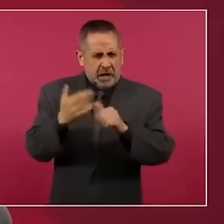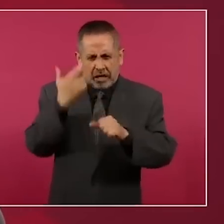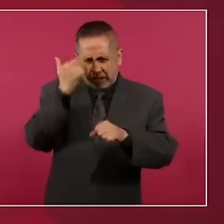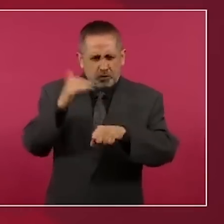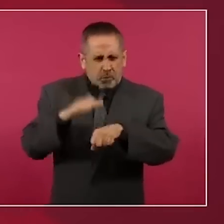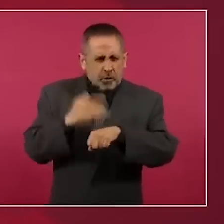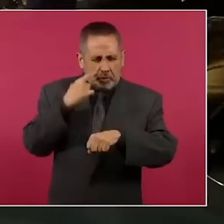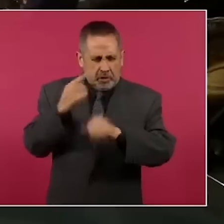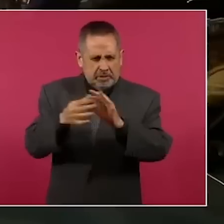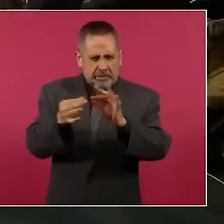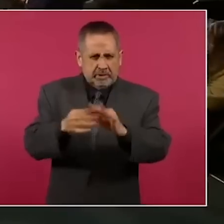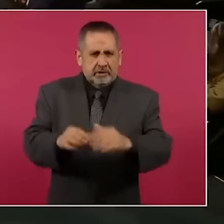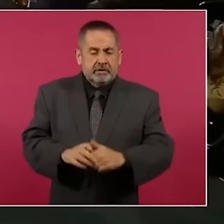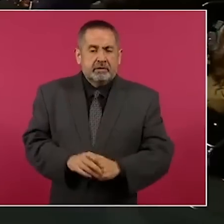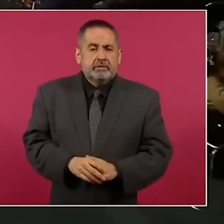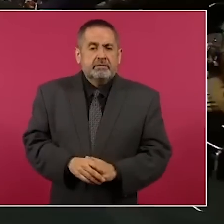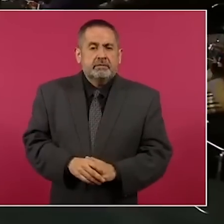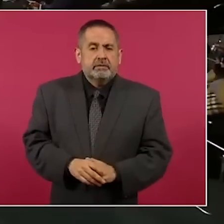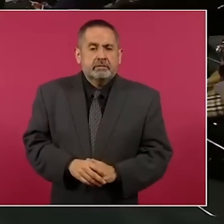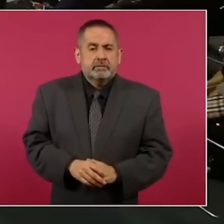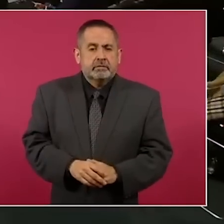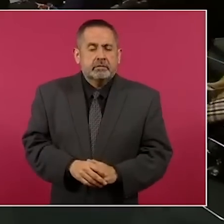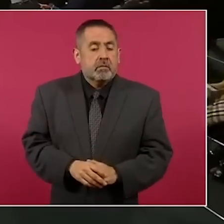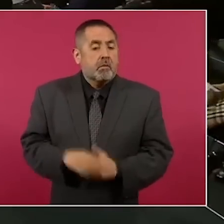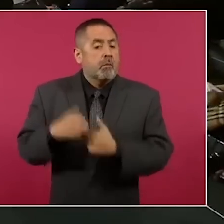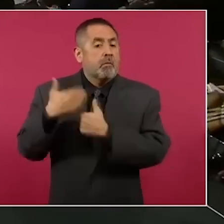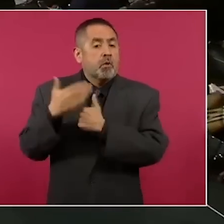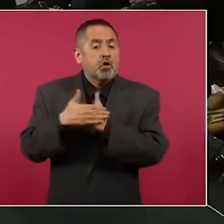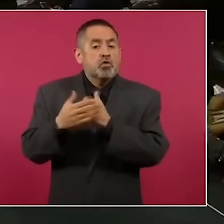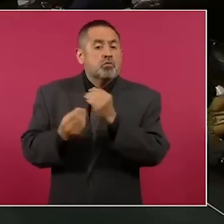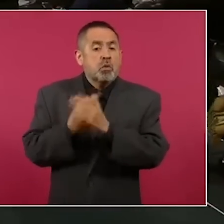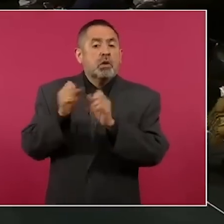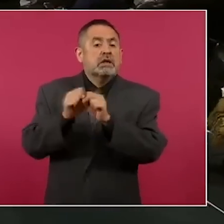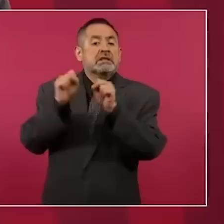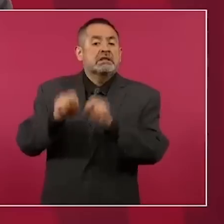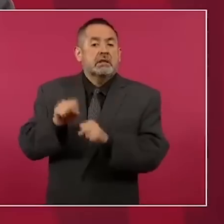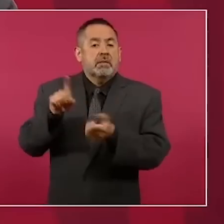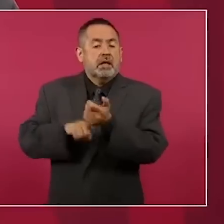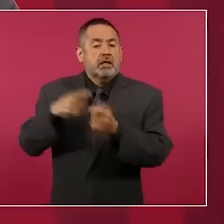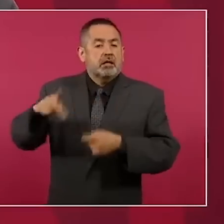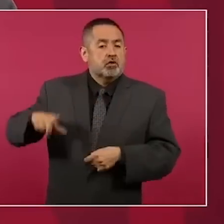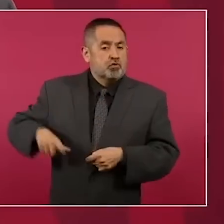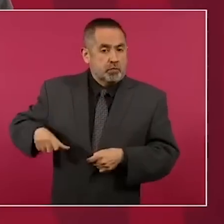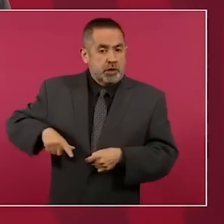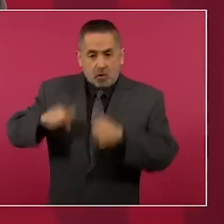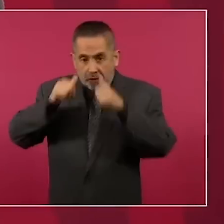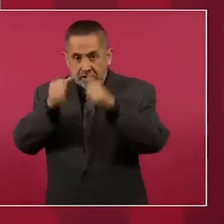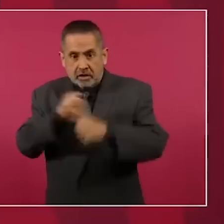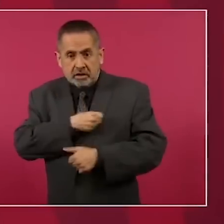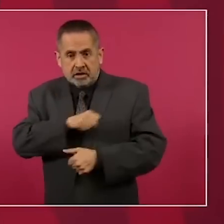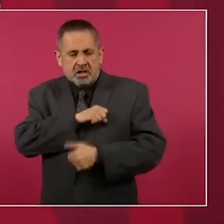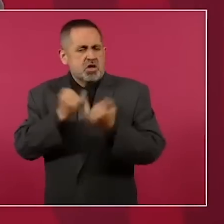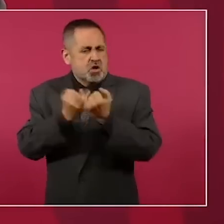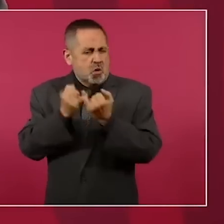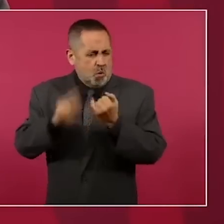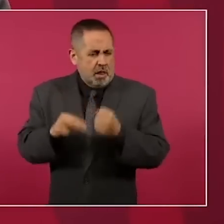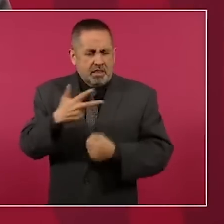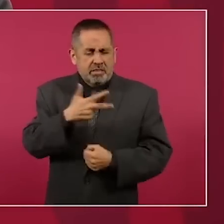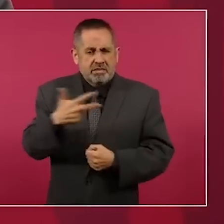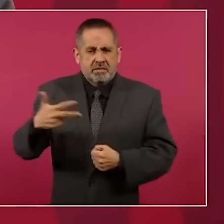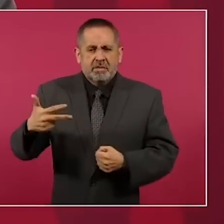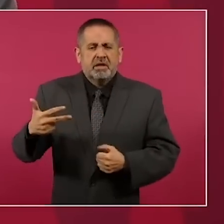Vamos a tener un sistema de salud pública como el de Dinamarca,